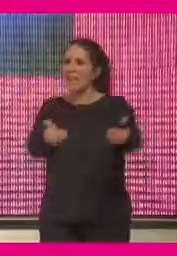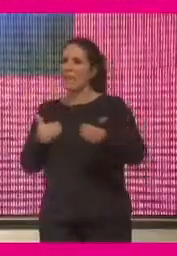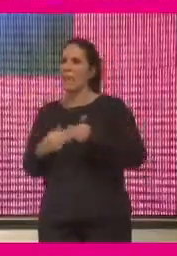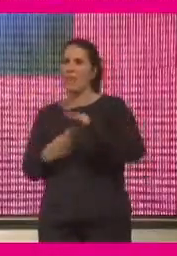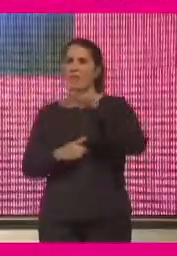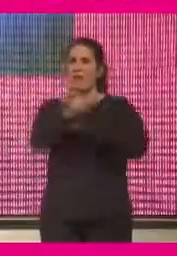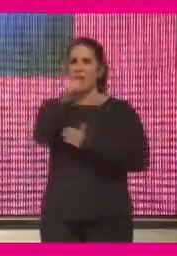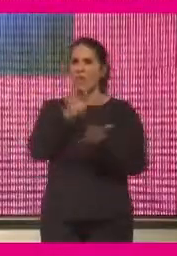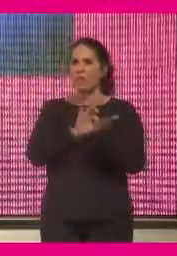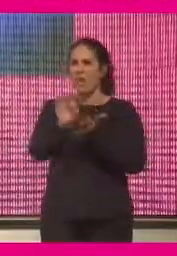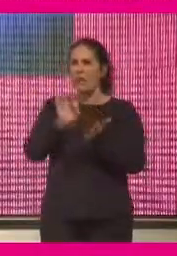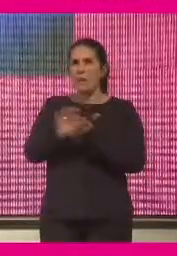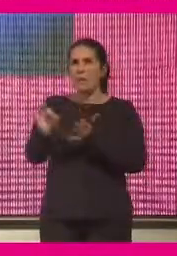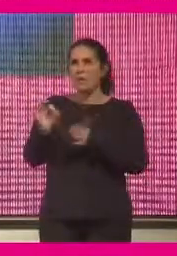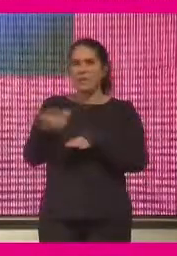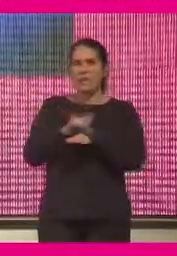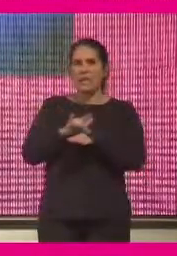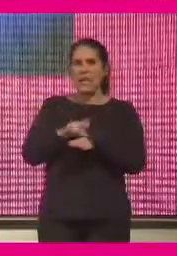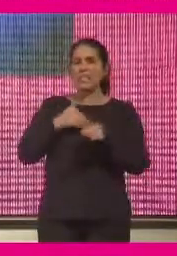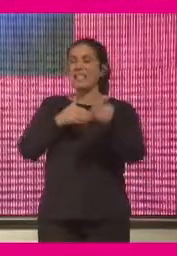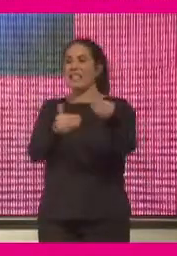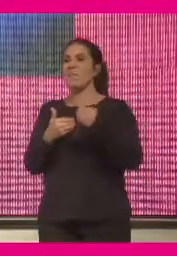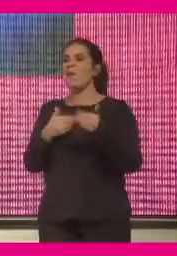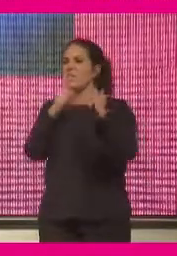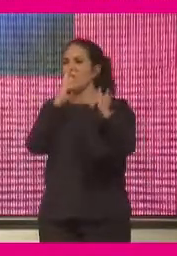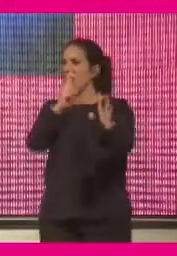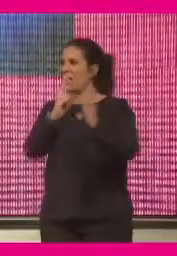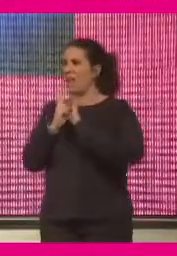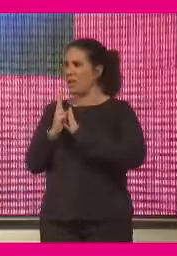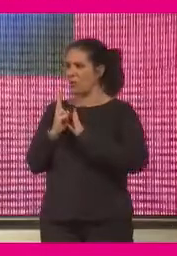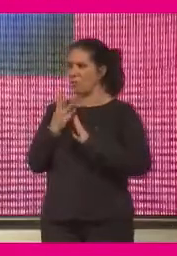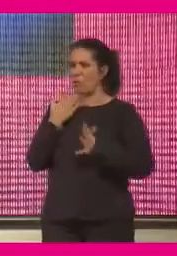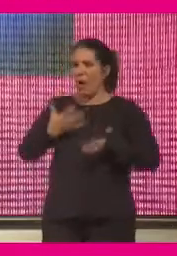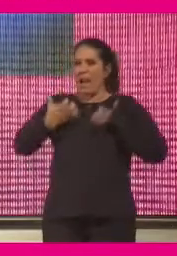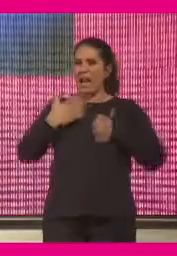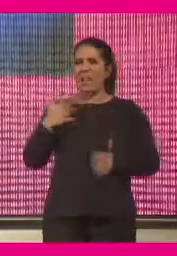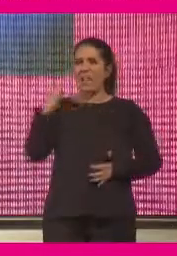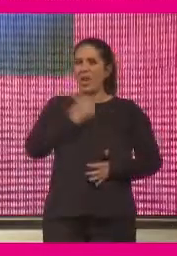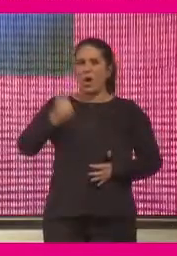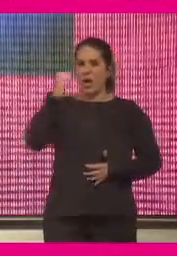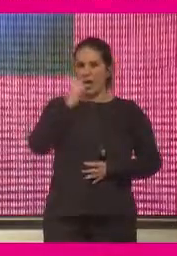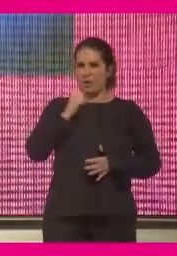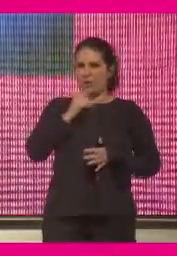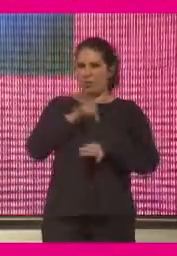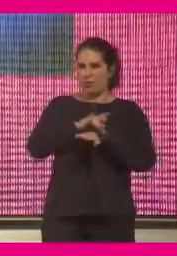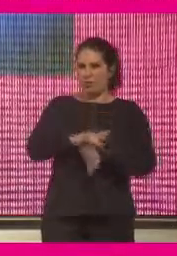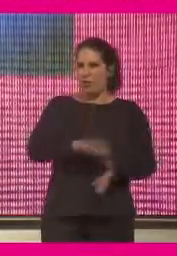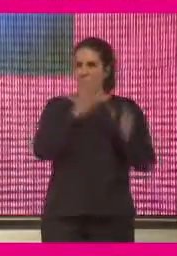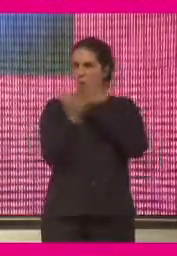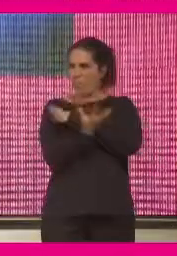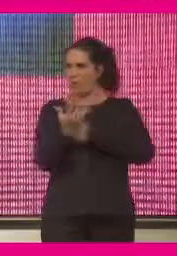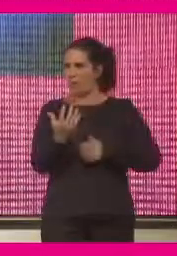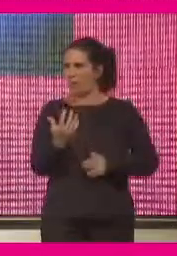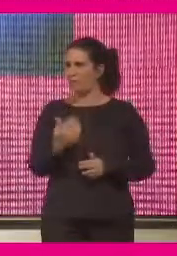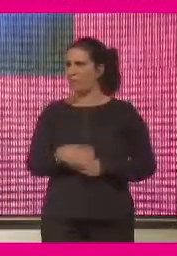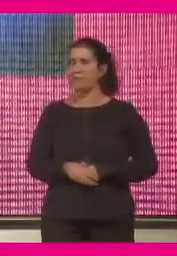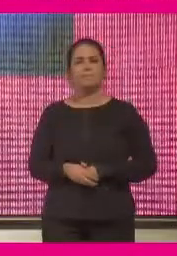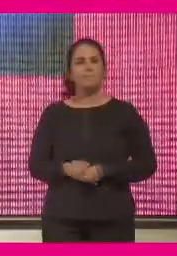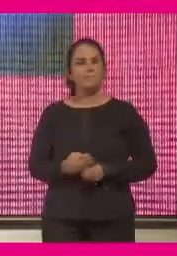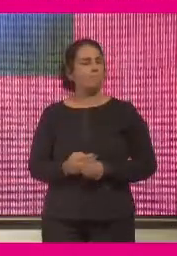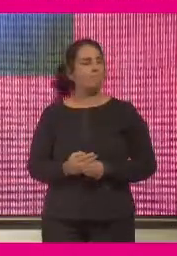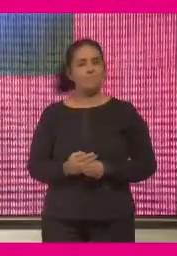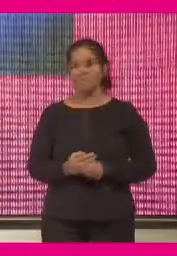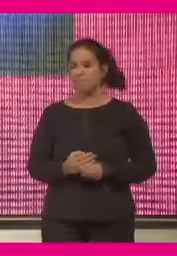ha sido el desarrollo de servicios digitales, que hemos ganado cinco años en que es la adopción del e-commerce y la Administración Pública también.